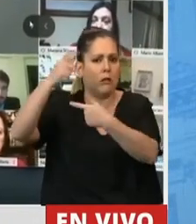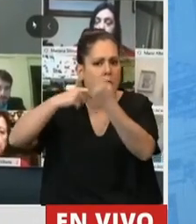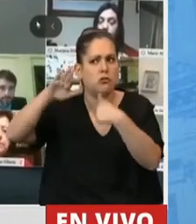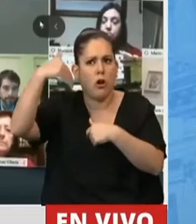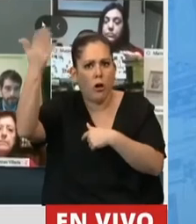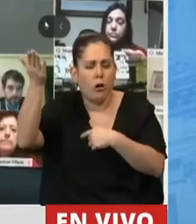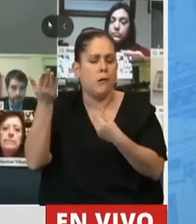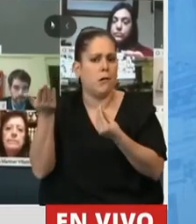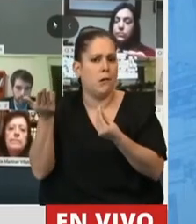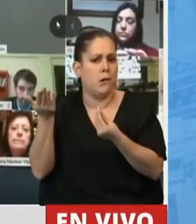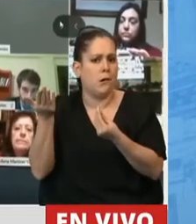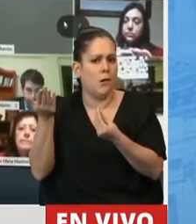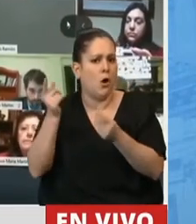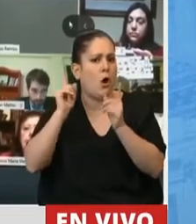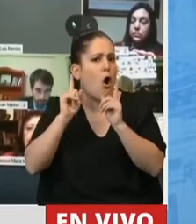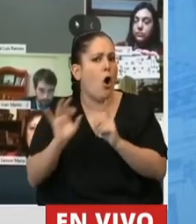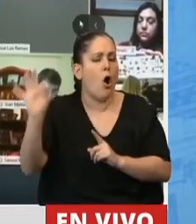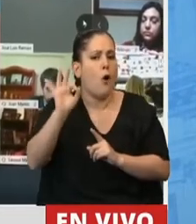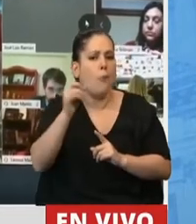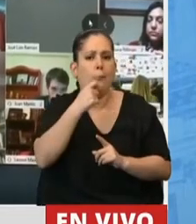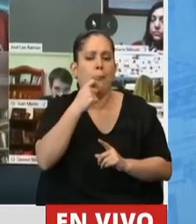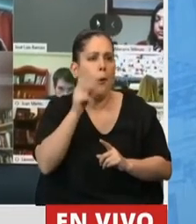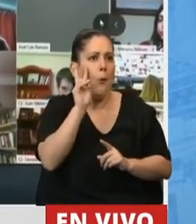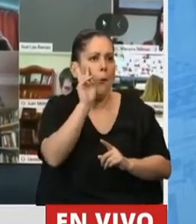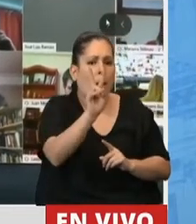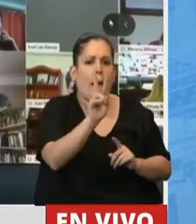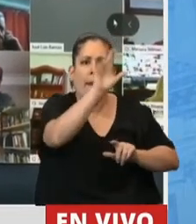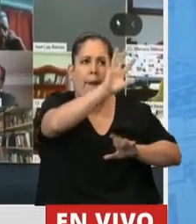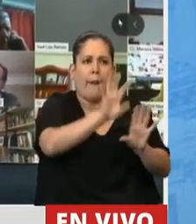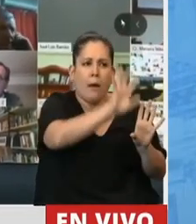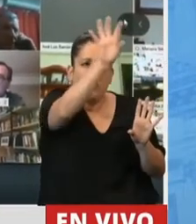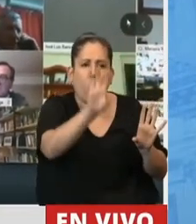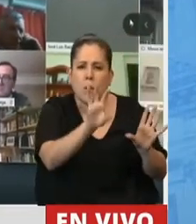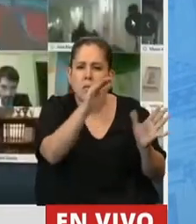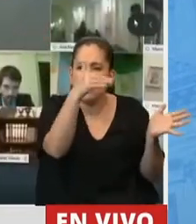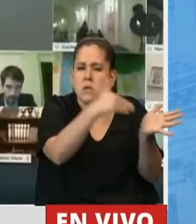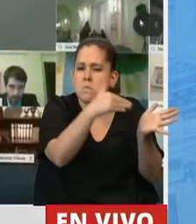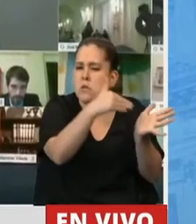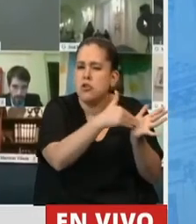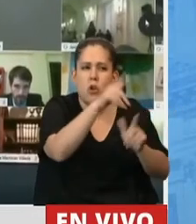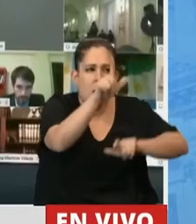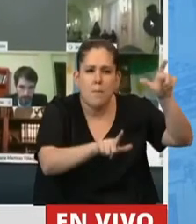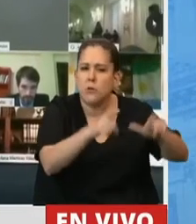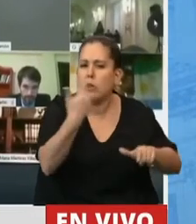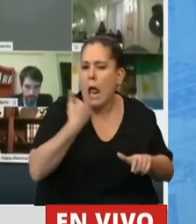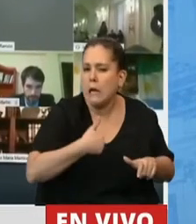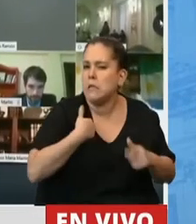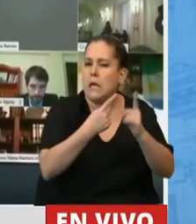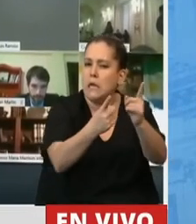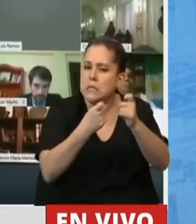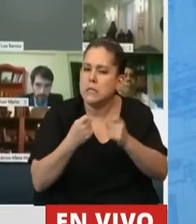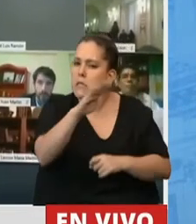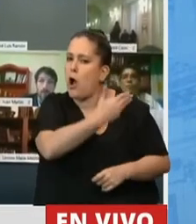profundo de nuestro país y entender que hay miles de argentinos que necesitan la ayuda del gobierno